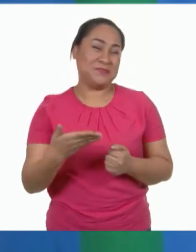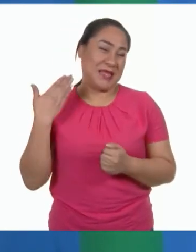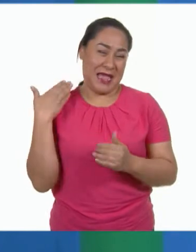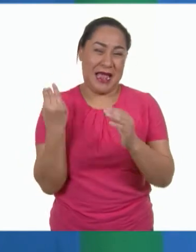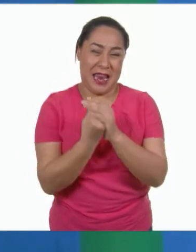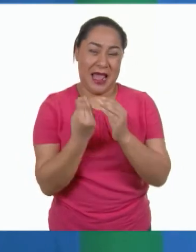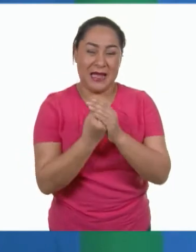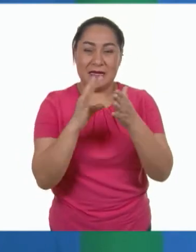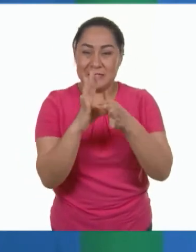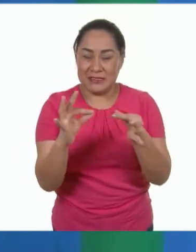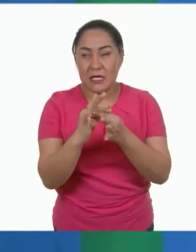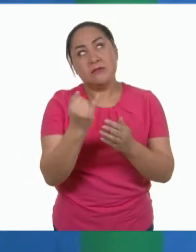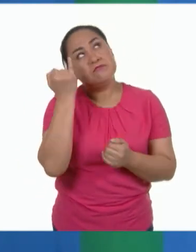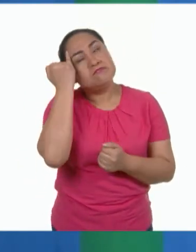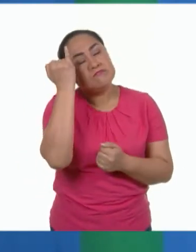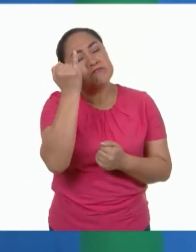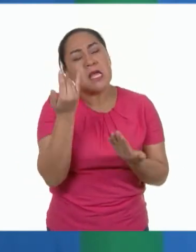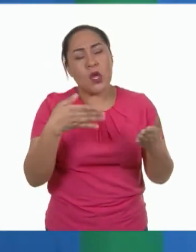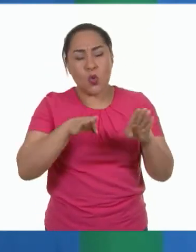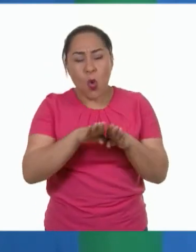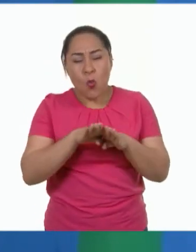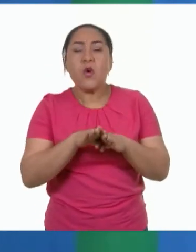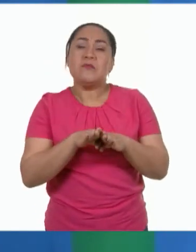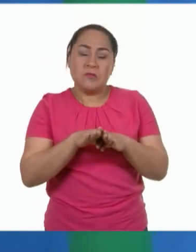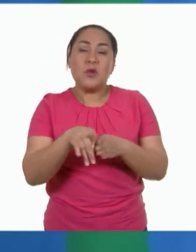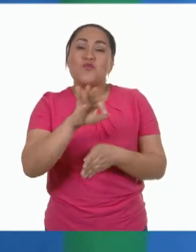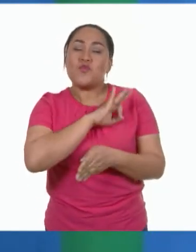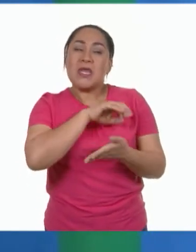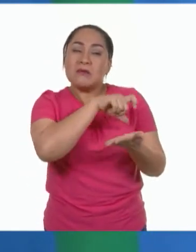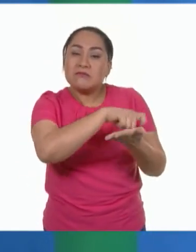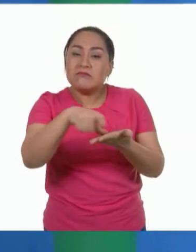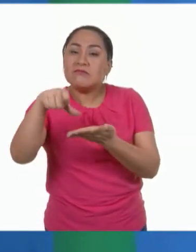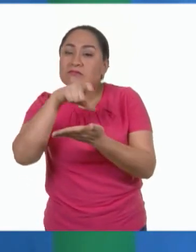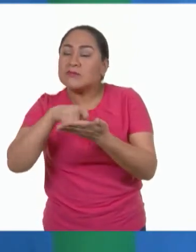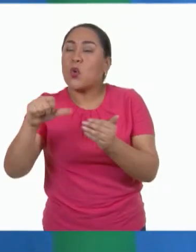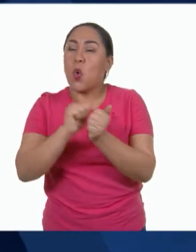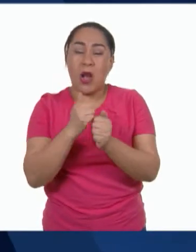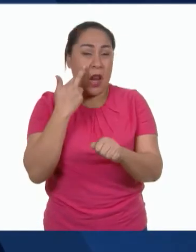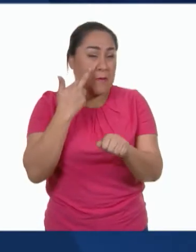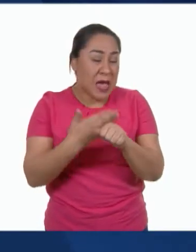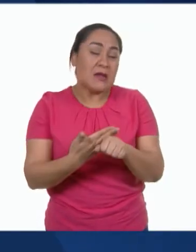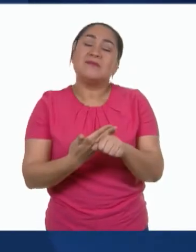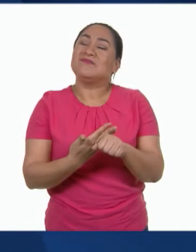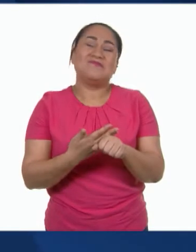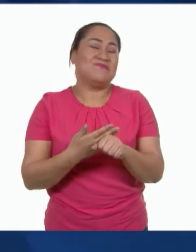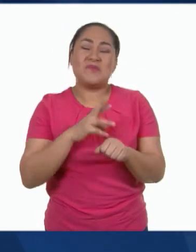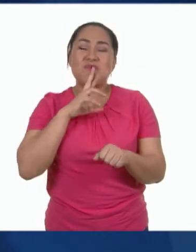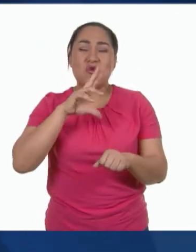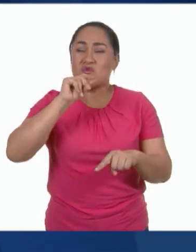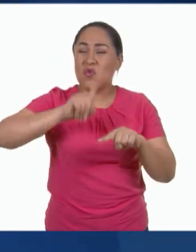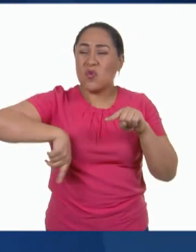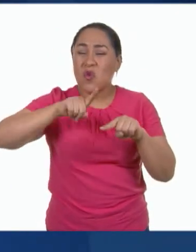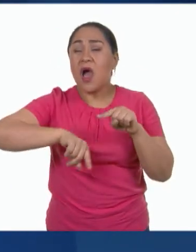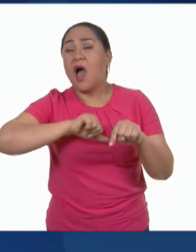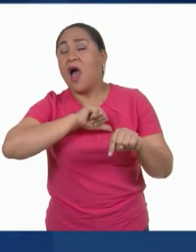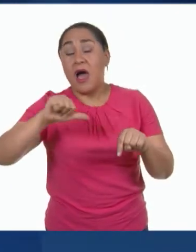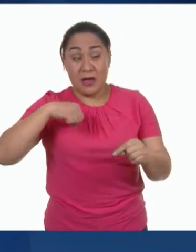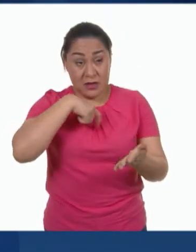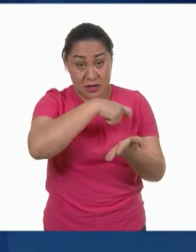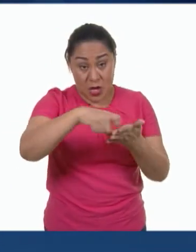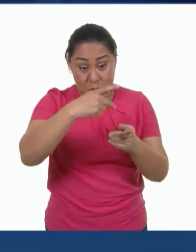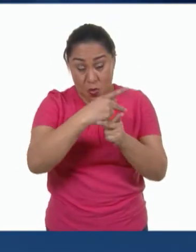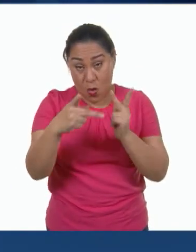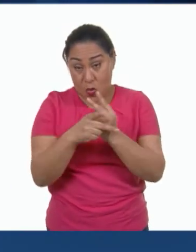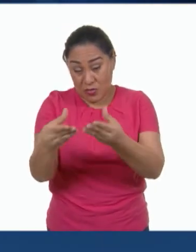pasada, otra estrategia para consumir de manera más sustentable es evitar empaques en los productos que elegimos.